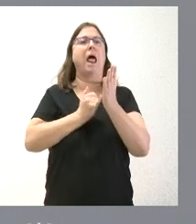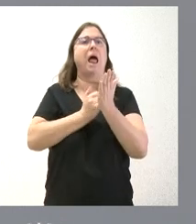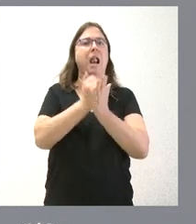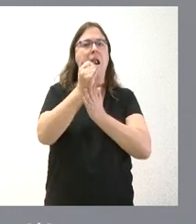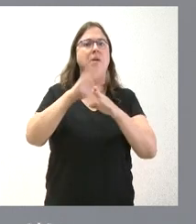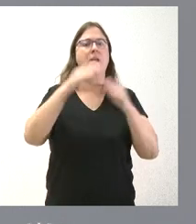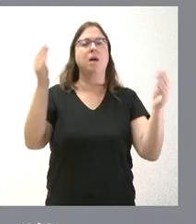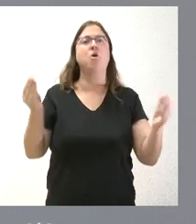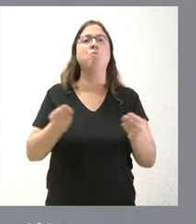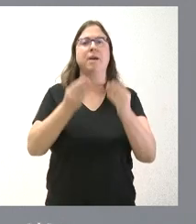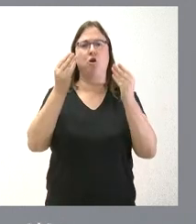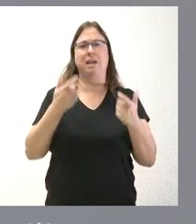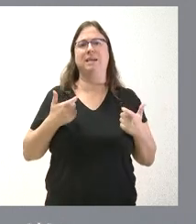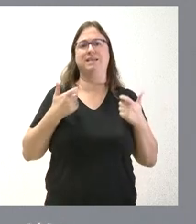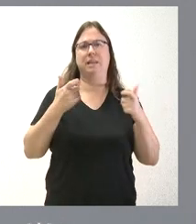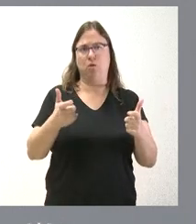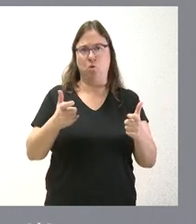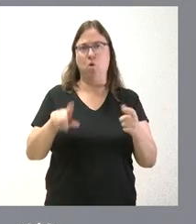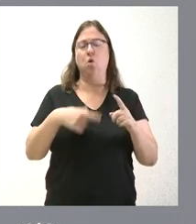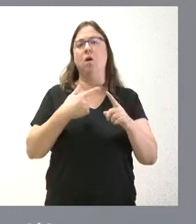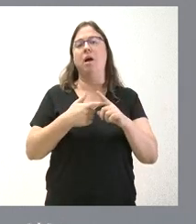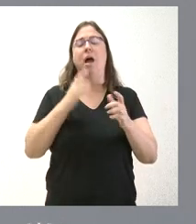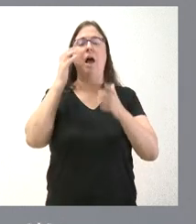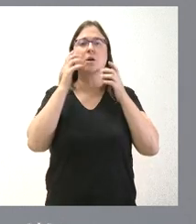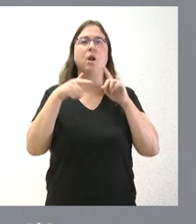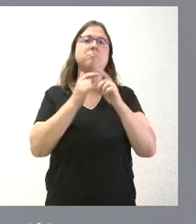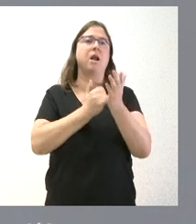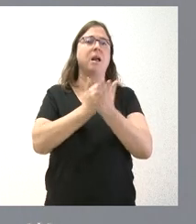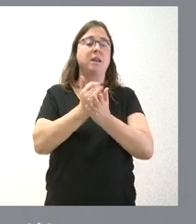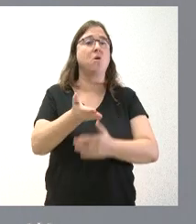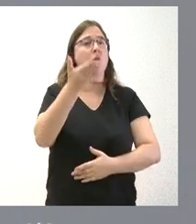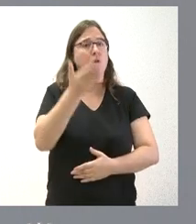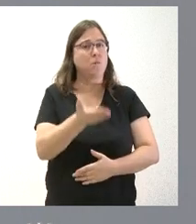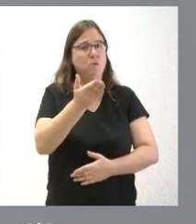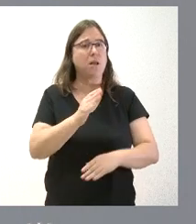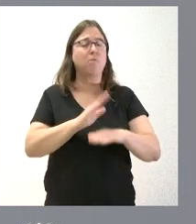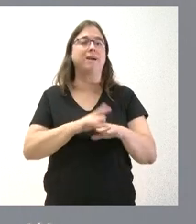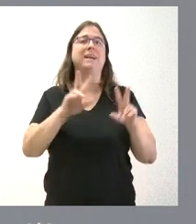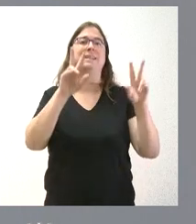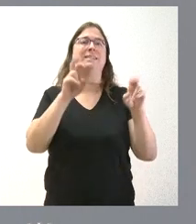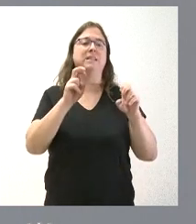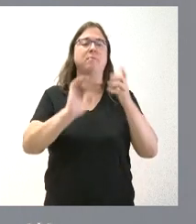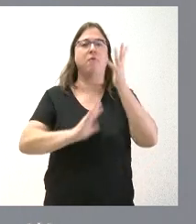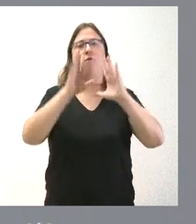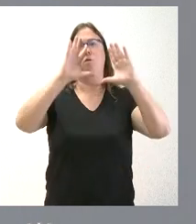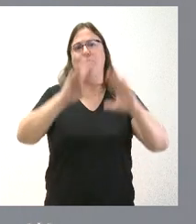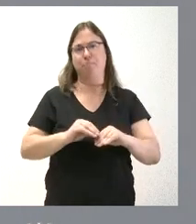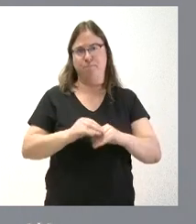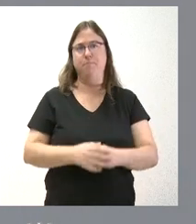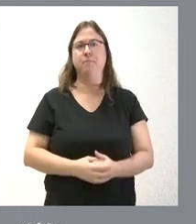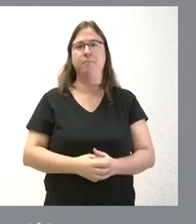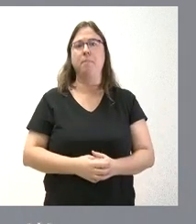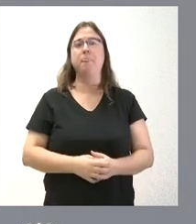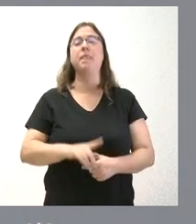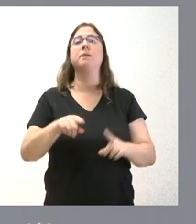mejorar la competitividad del sector agrícola y ganadero y un importante volumen de inversiones también en materia de extinción y prevención de incendios,